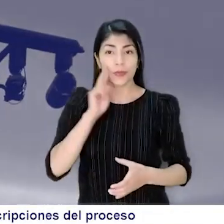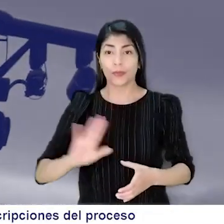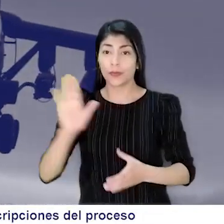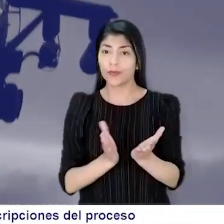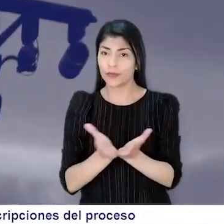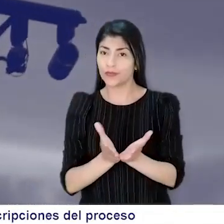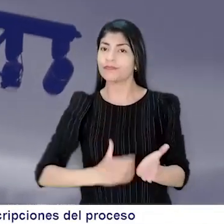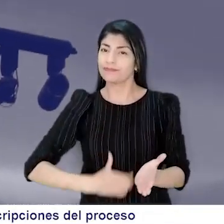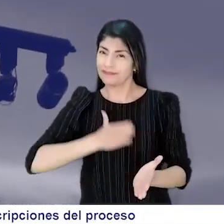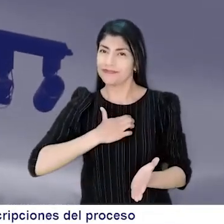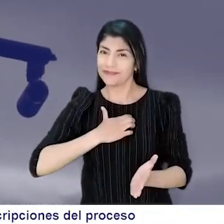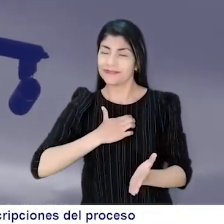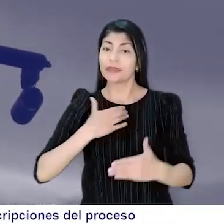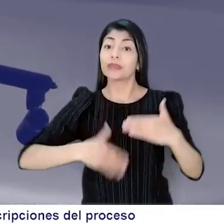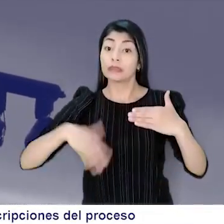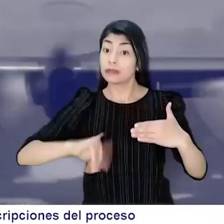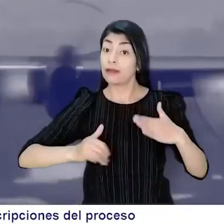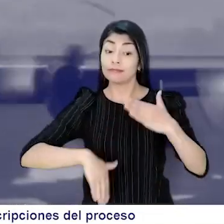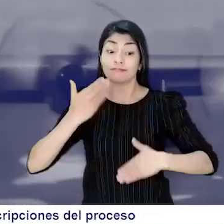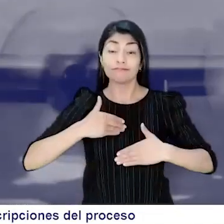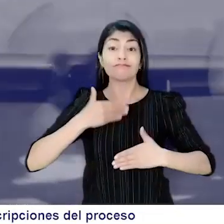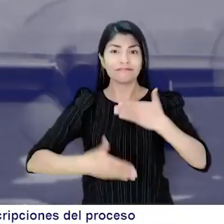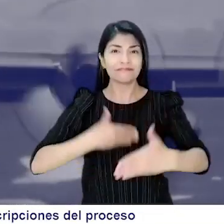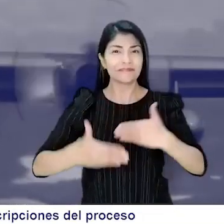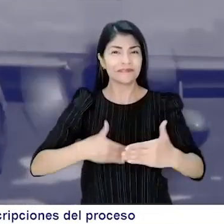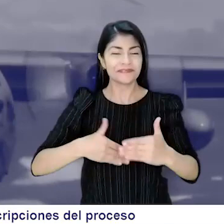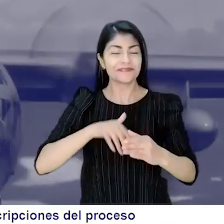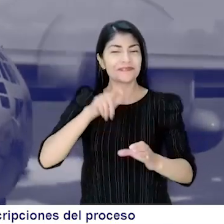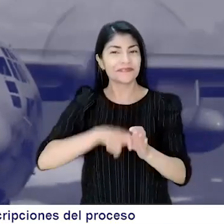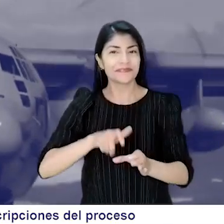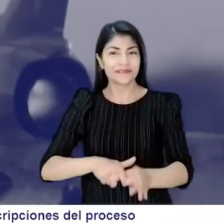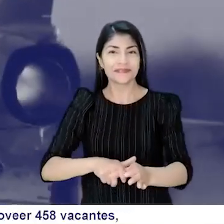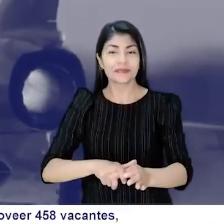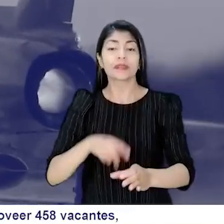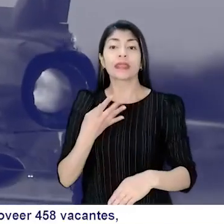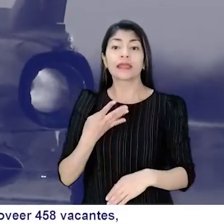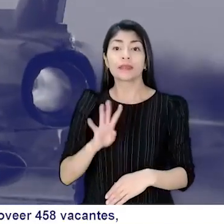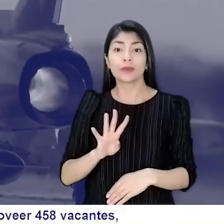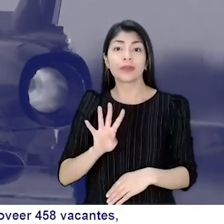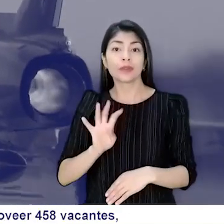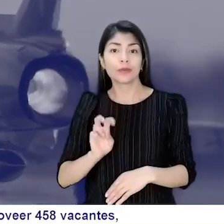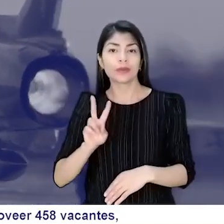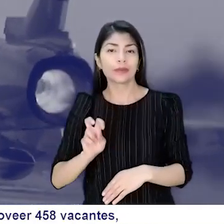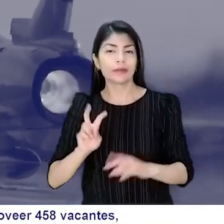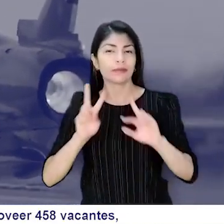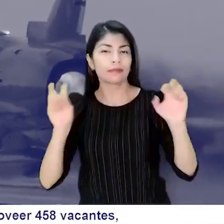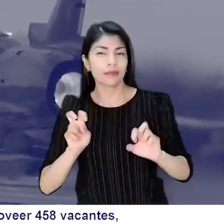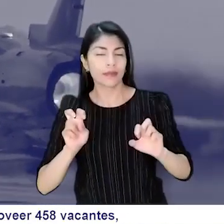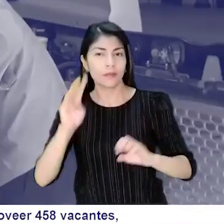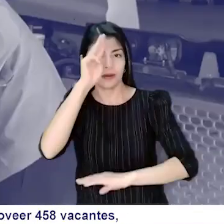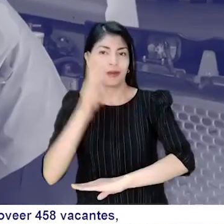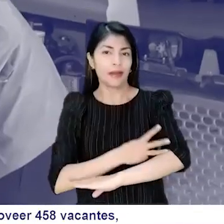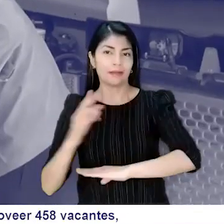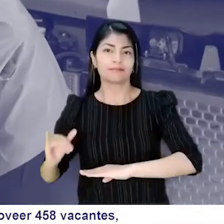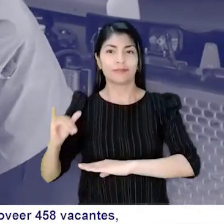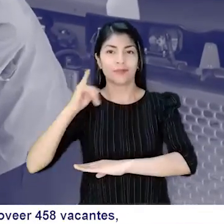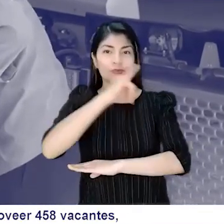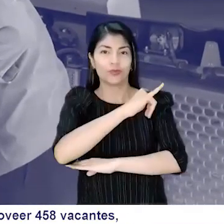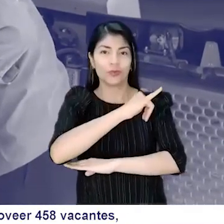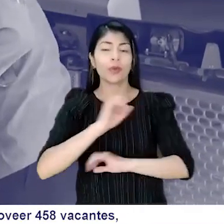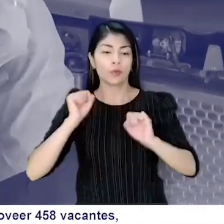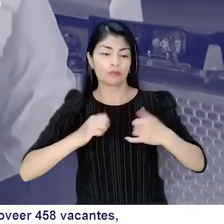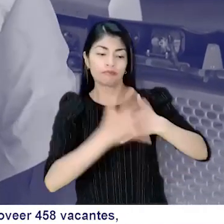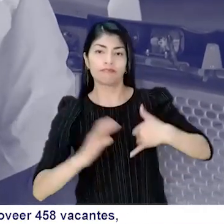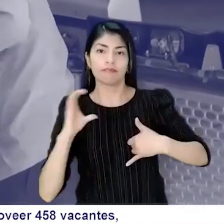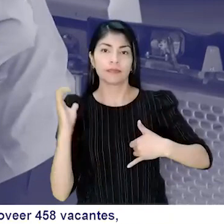La Comisión Nacional del Servicio Civil inició la etapa de inscripciones del proceso de selección 1497 de la Fuerza Aérea